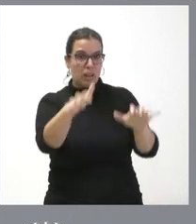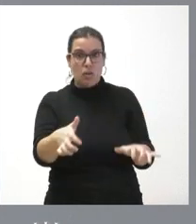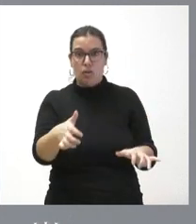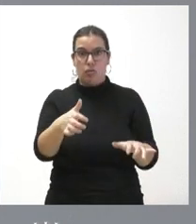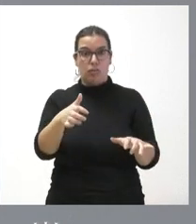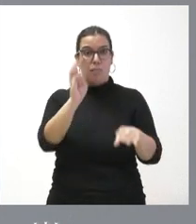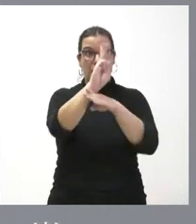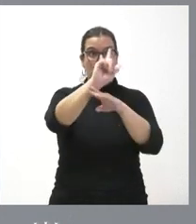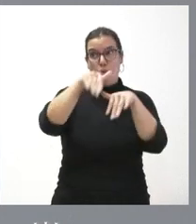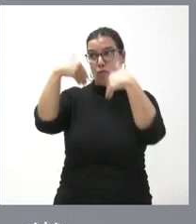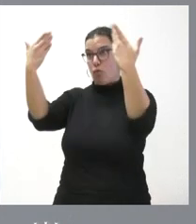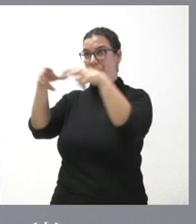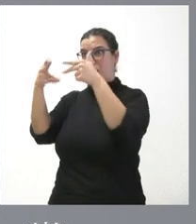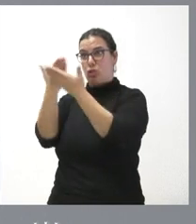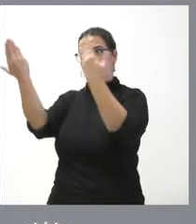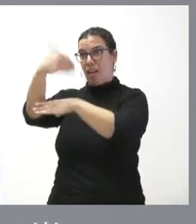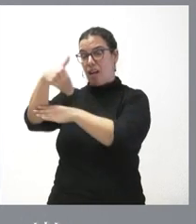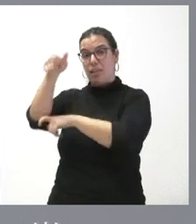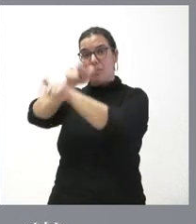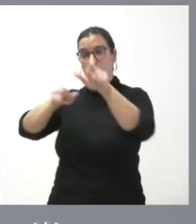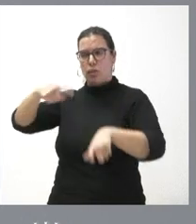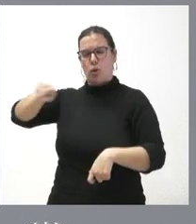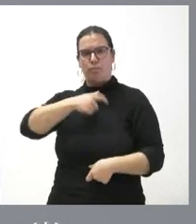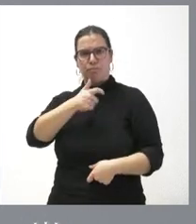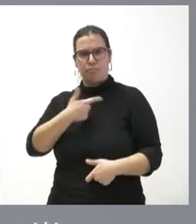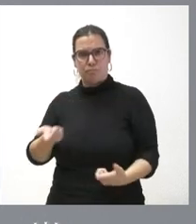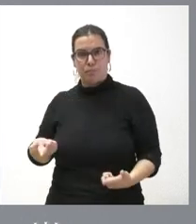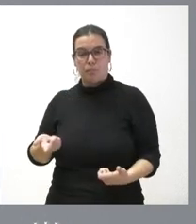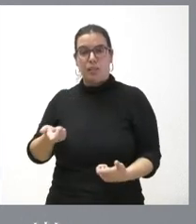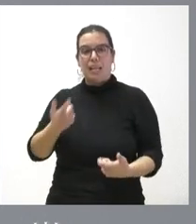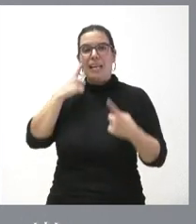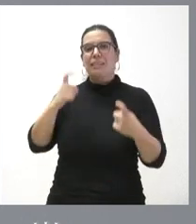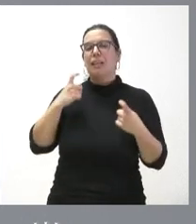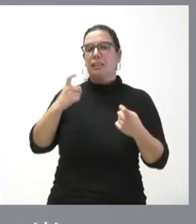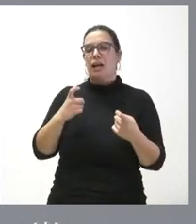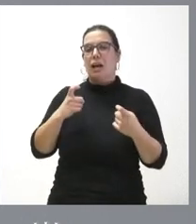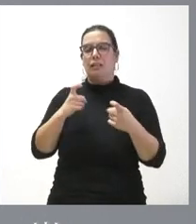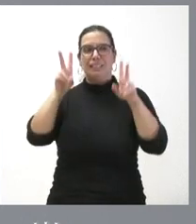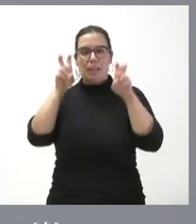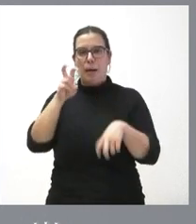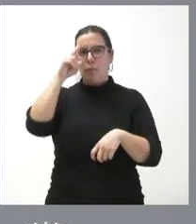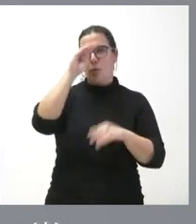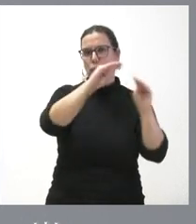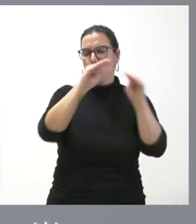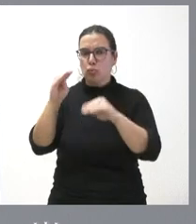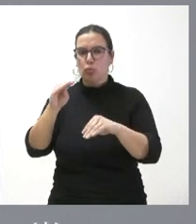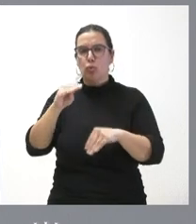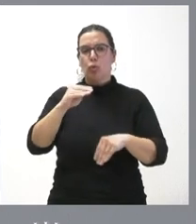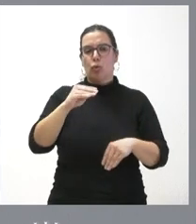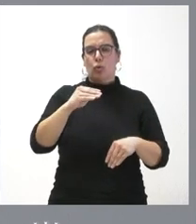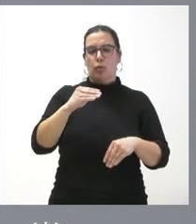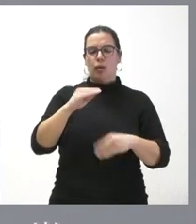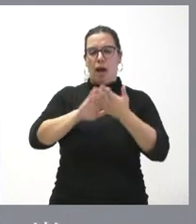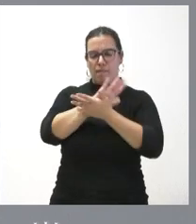en vez de intentar tratar con serenidad los asuntos que les preocupan o poder abordar